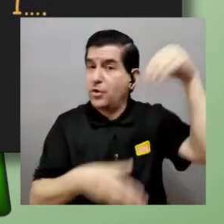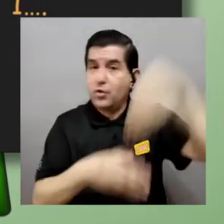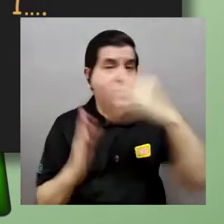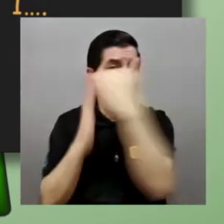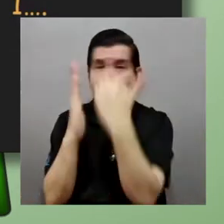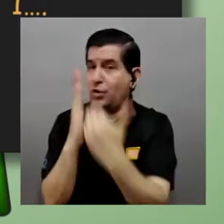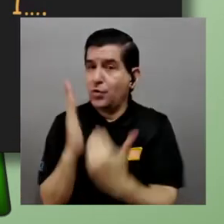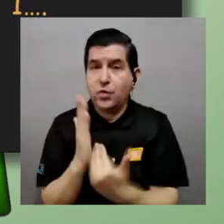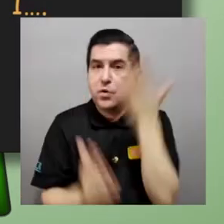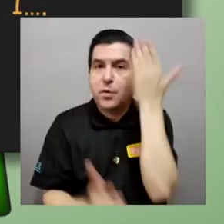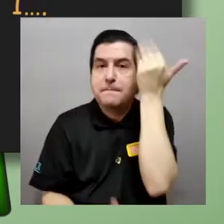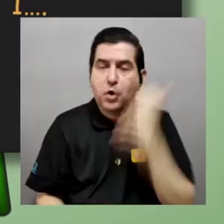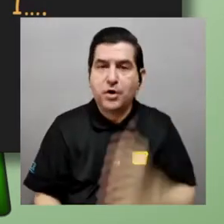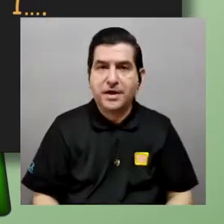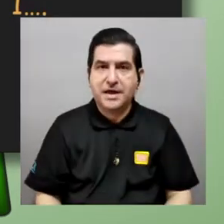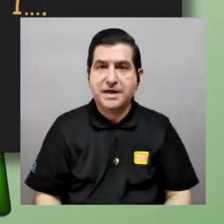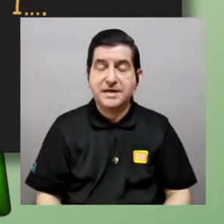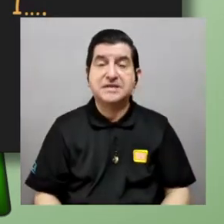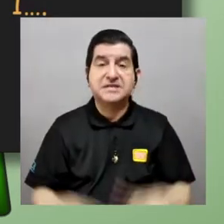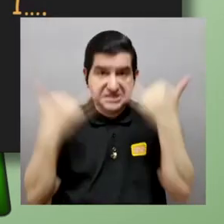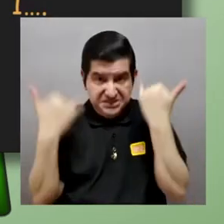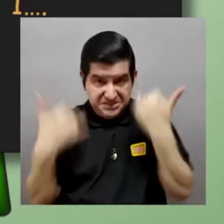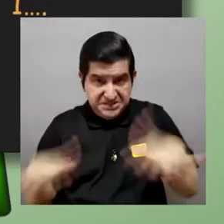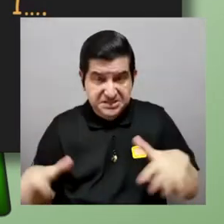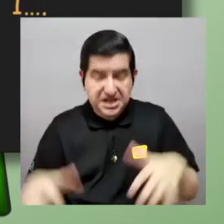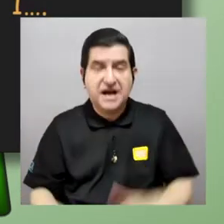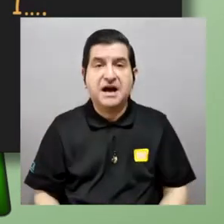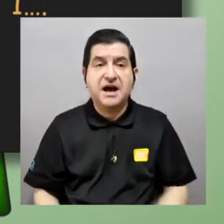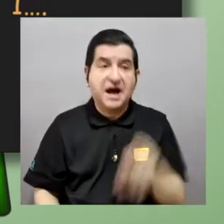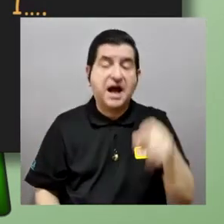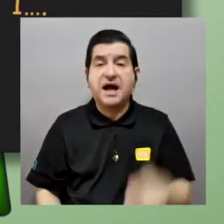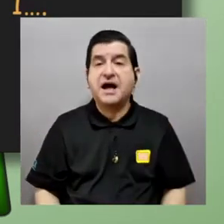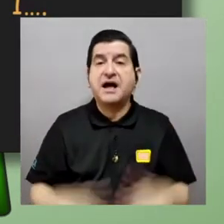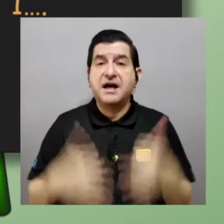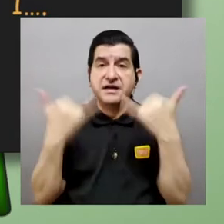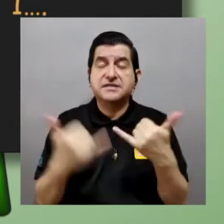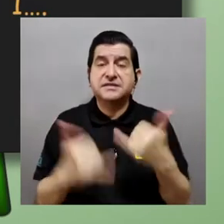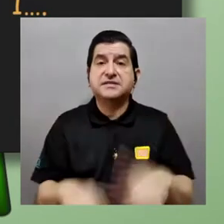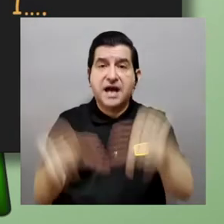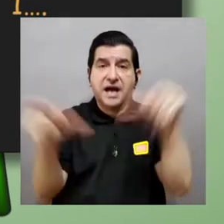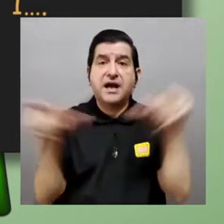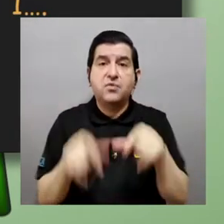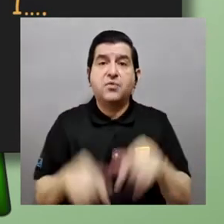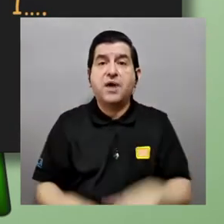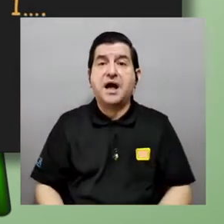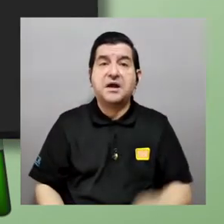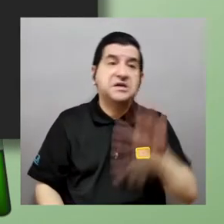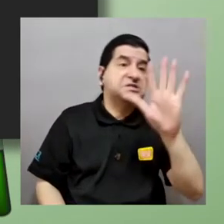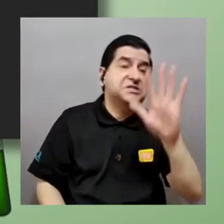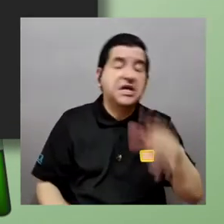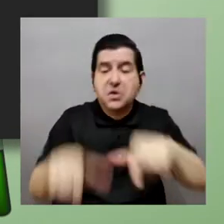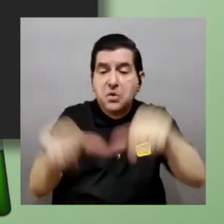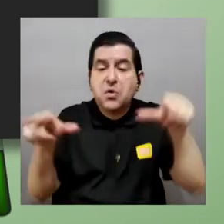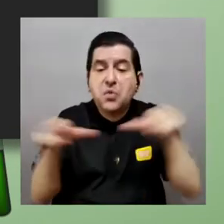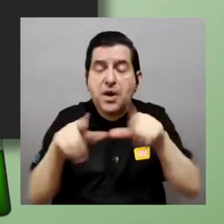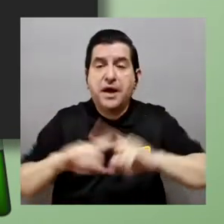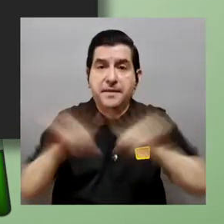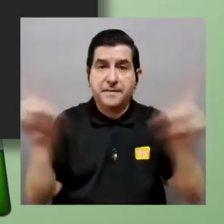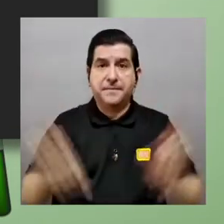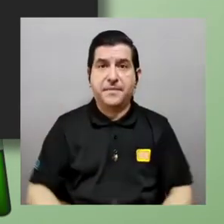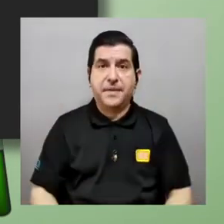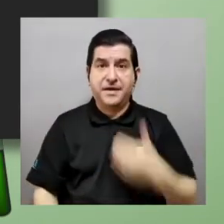qué? porque si lo estuviera estaría en un número digamos estaría en la posición cinco pero si está en la posición cinco tiene en el